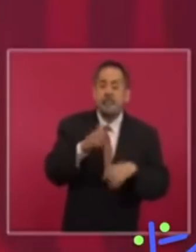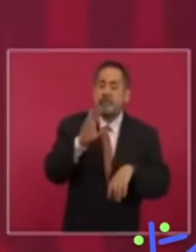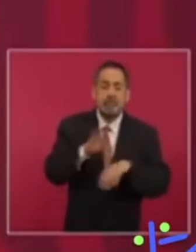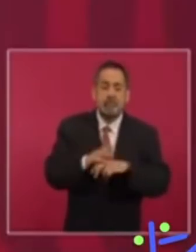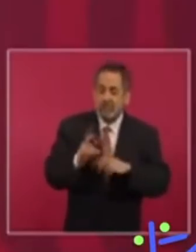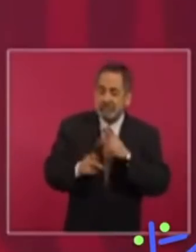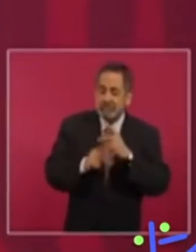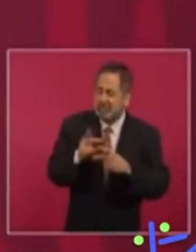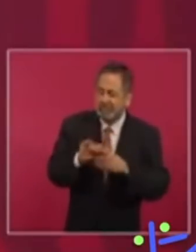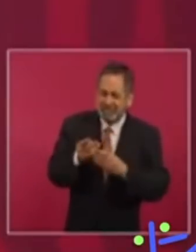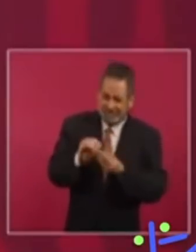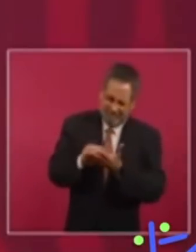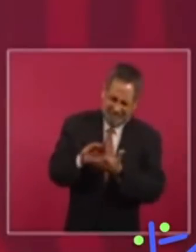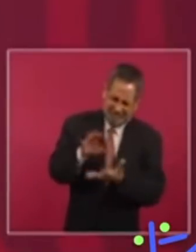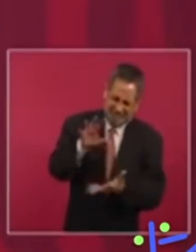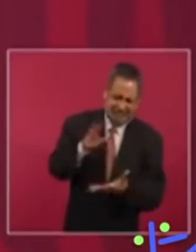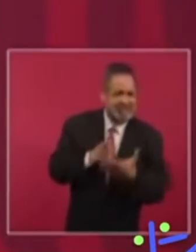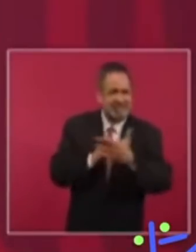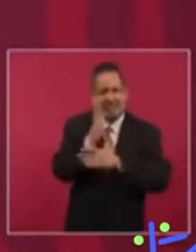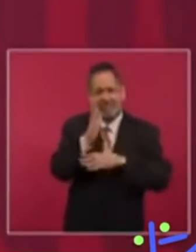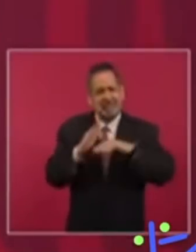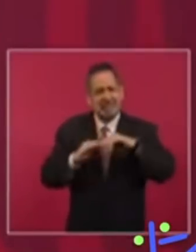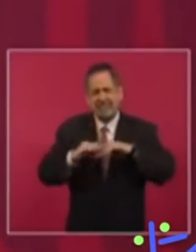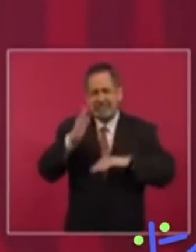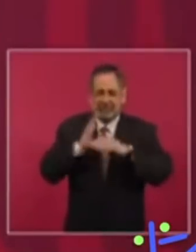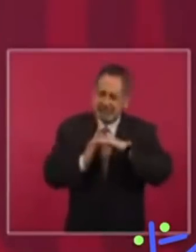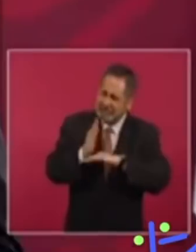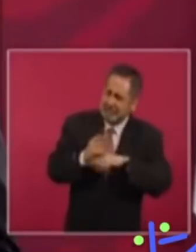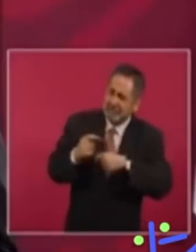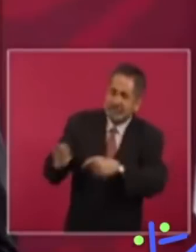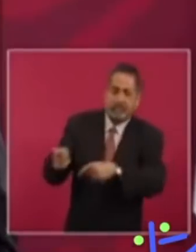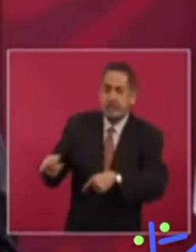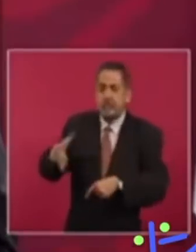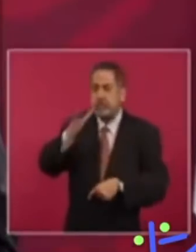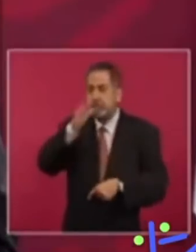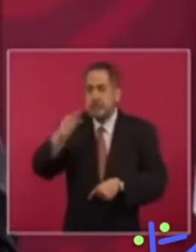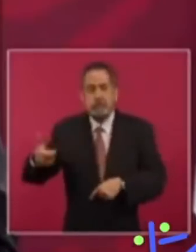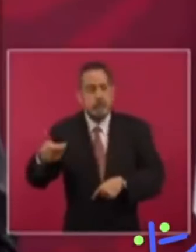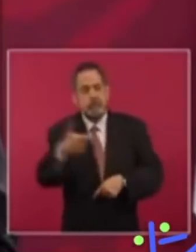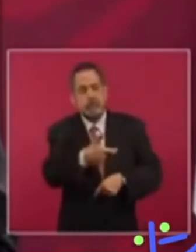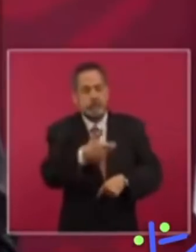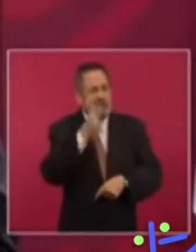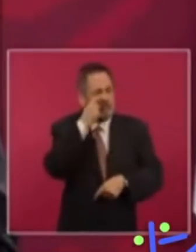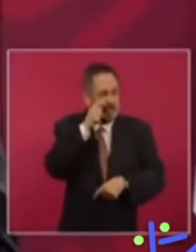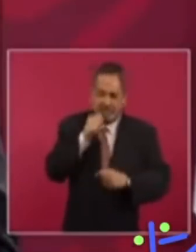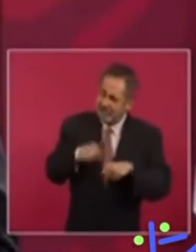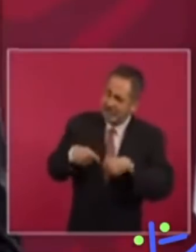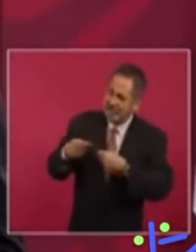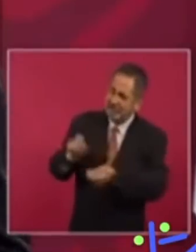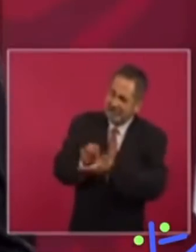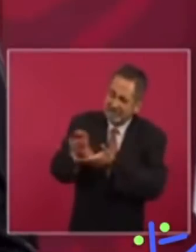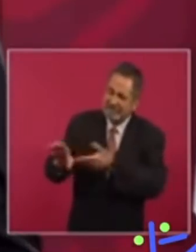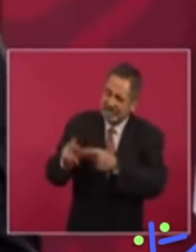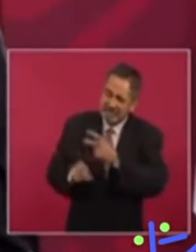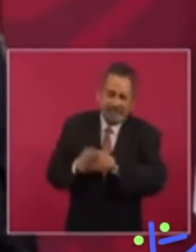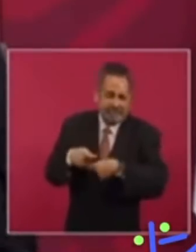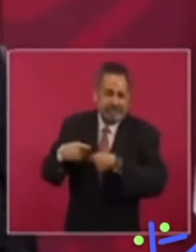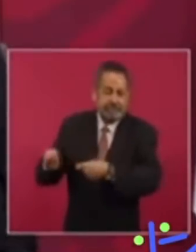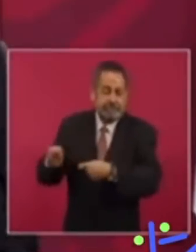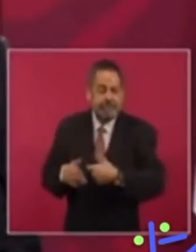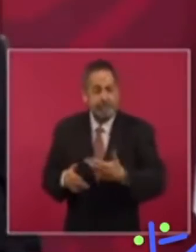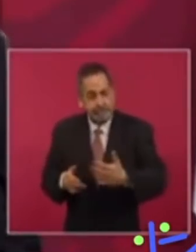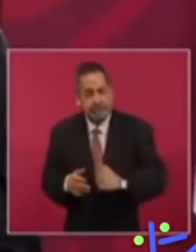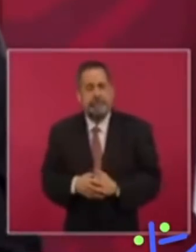final pertenece a Estados Unidos y si tú le pides dinero a su banco más importante, pues al final le sigues generando lana, ¿no?